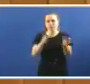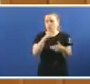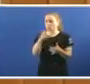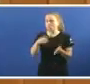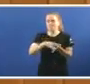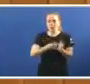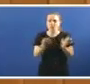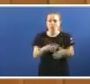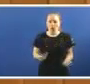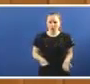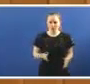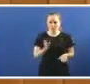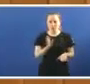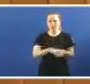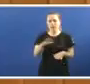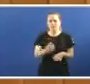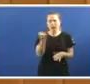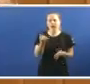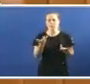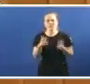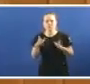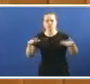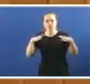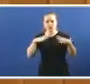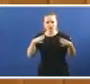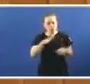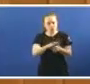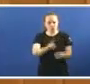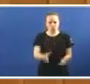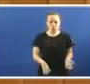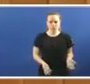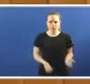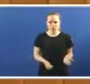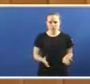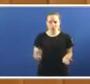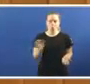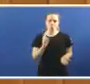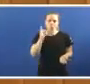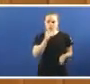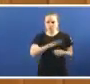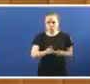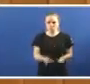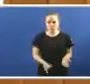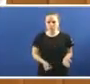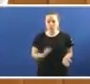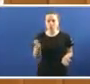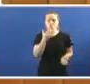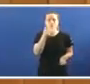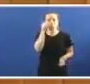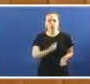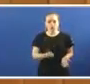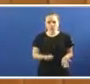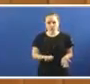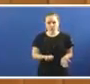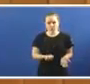Para cubrir as baixas, permisos E as vacacións dos profesionais que se subilan Ou o que acontece tamén en Ourense